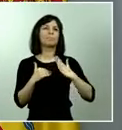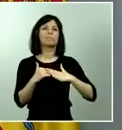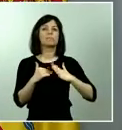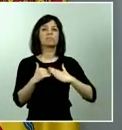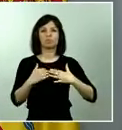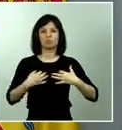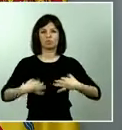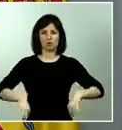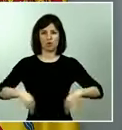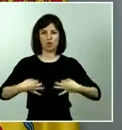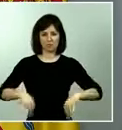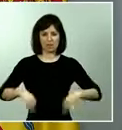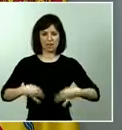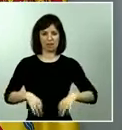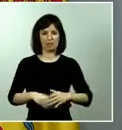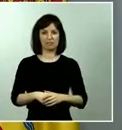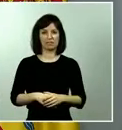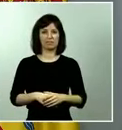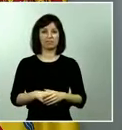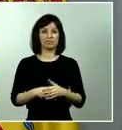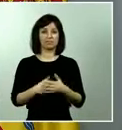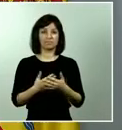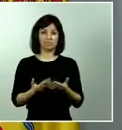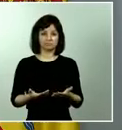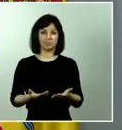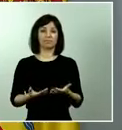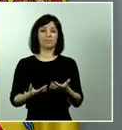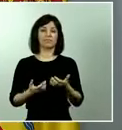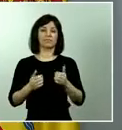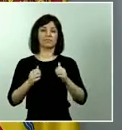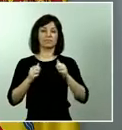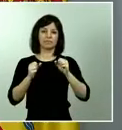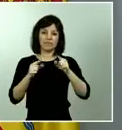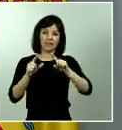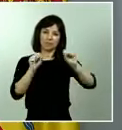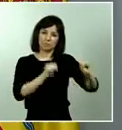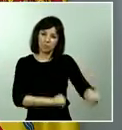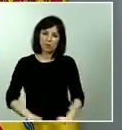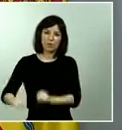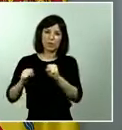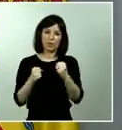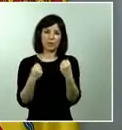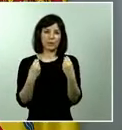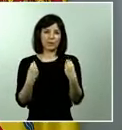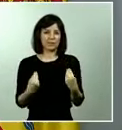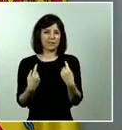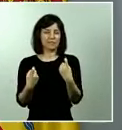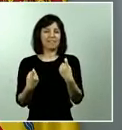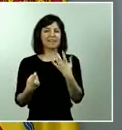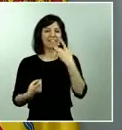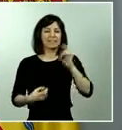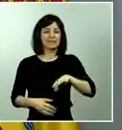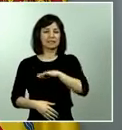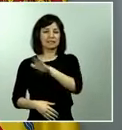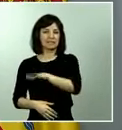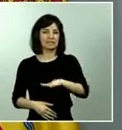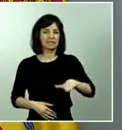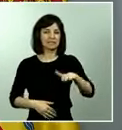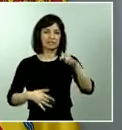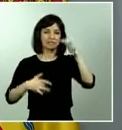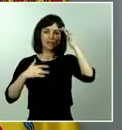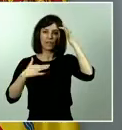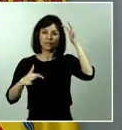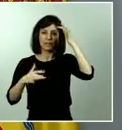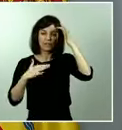En ese sentido, están activando, dando protección necesaria a niños, adolescentes con problemas